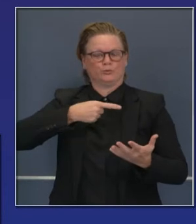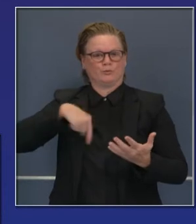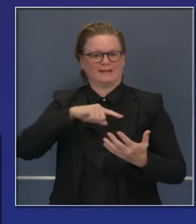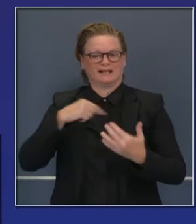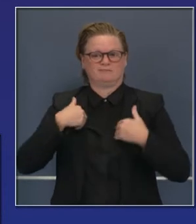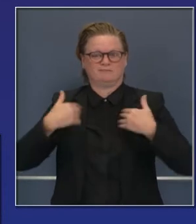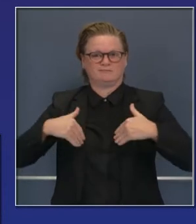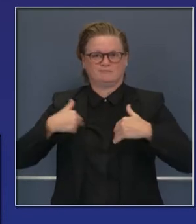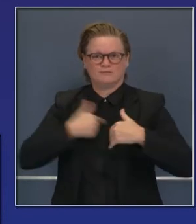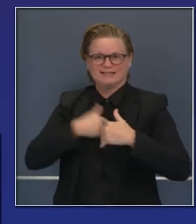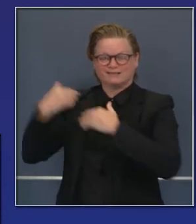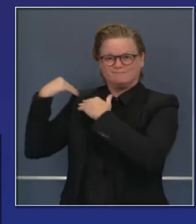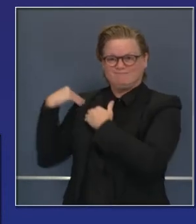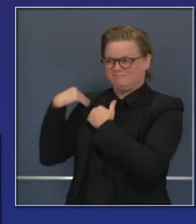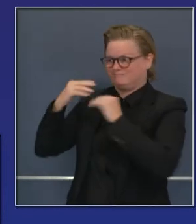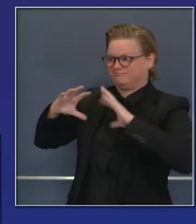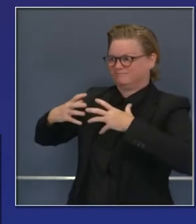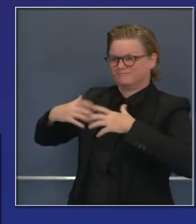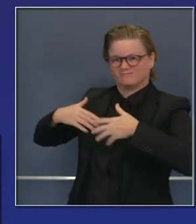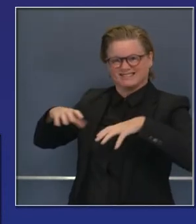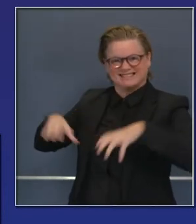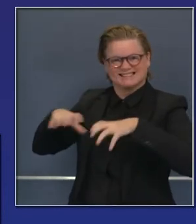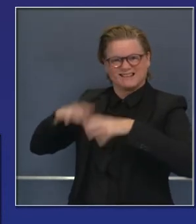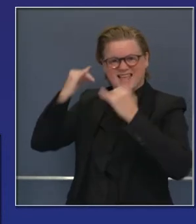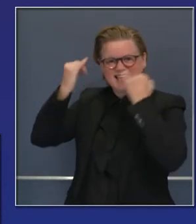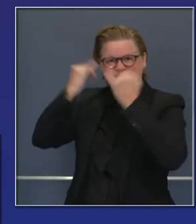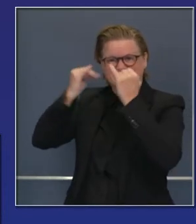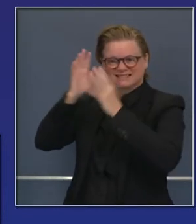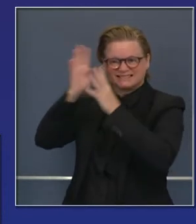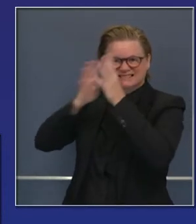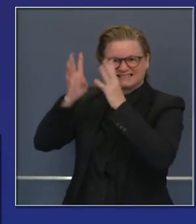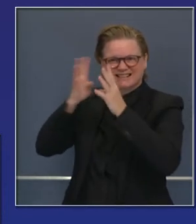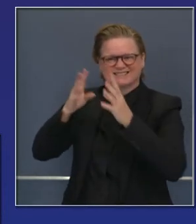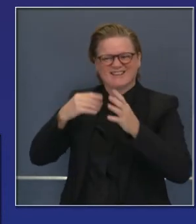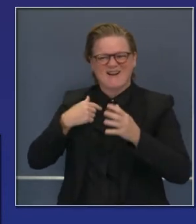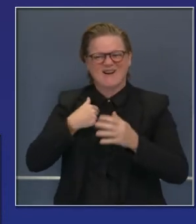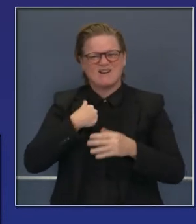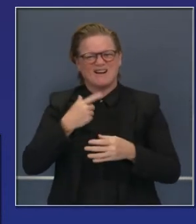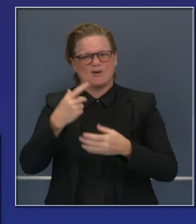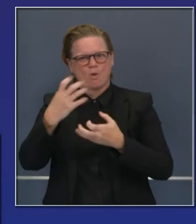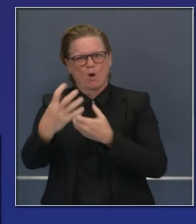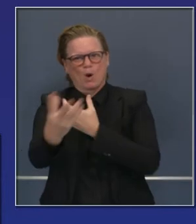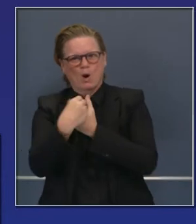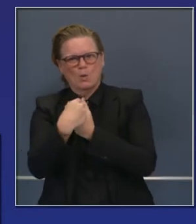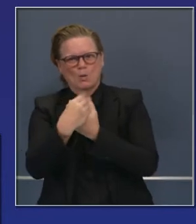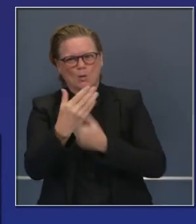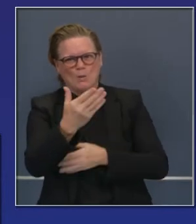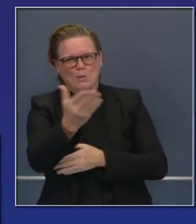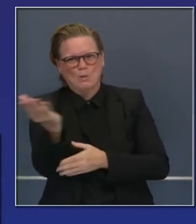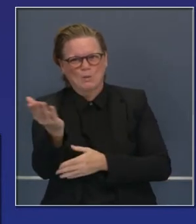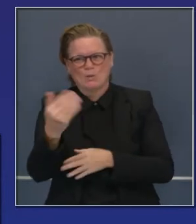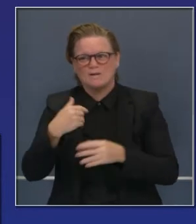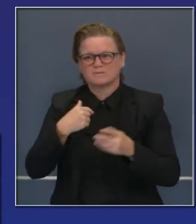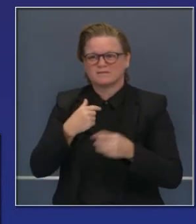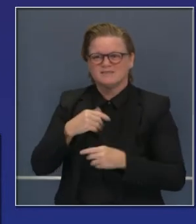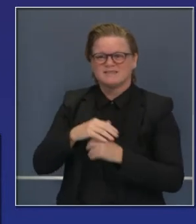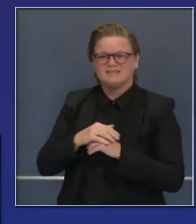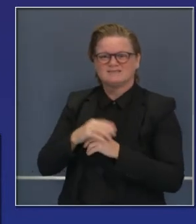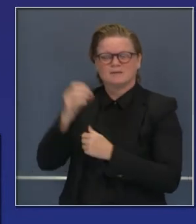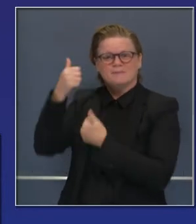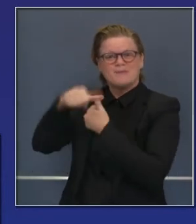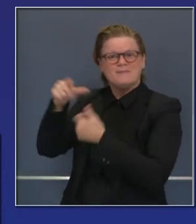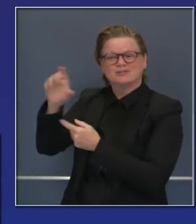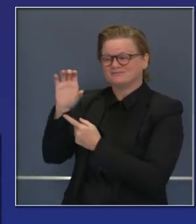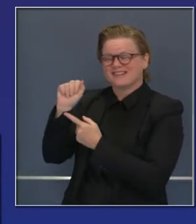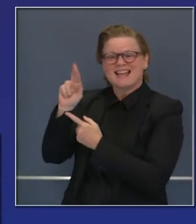aunque somos la quinta economía más grande del mundo. Han pasado 248 días desde la ley CARES, se promulgó